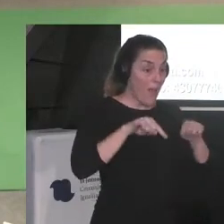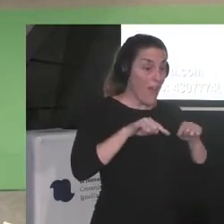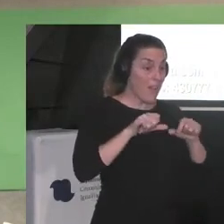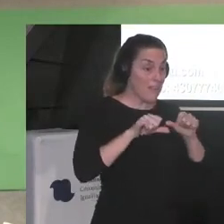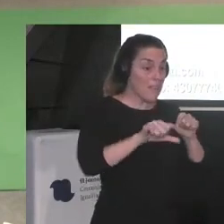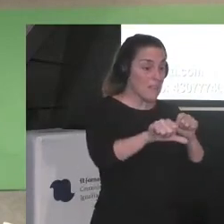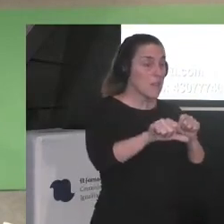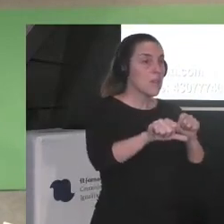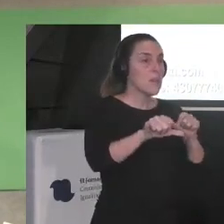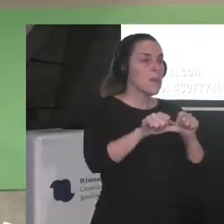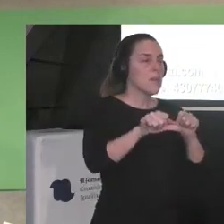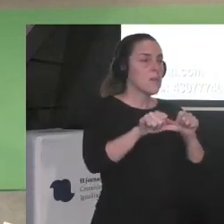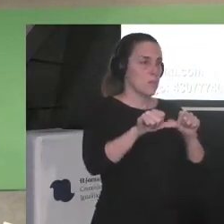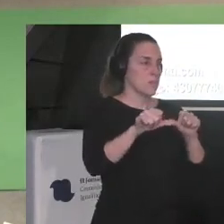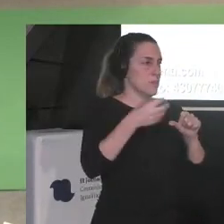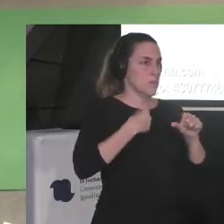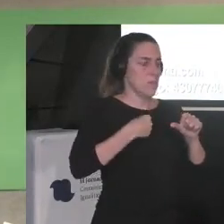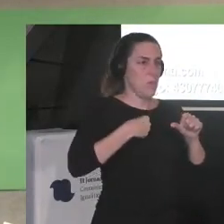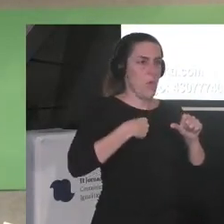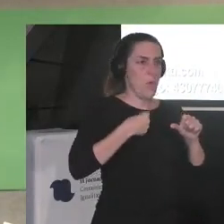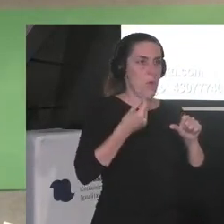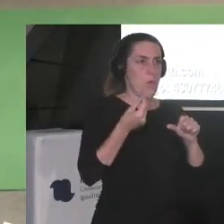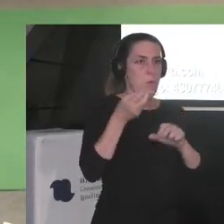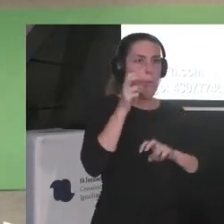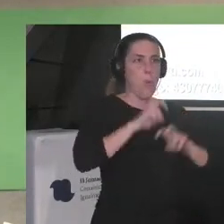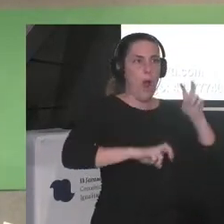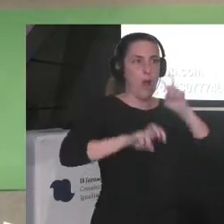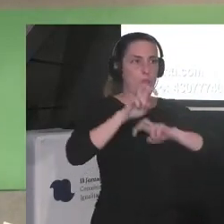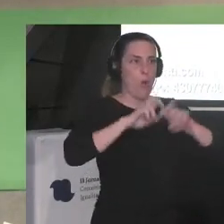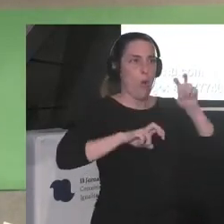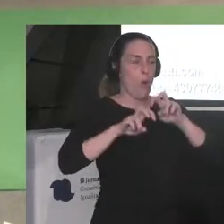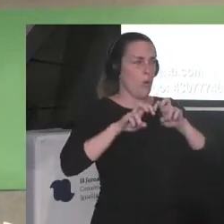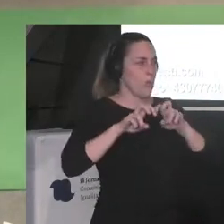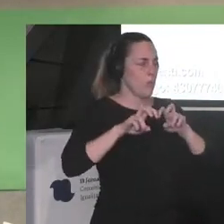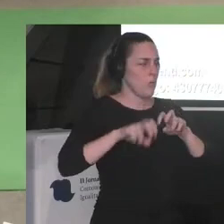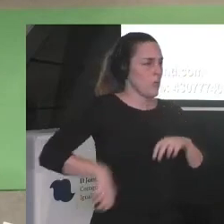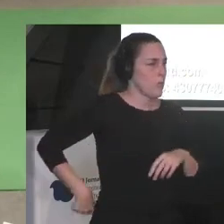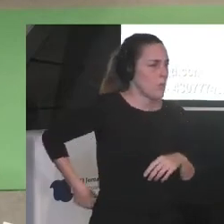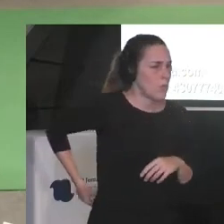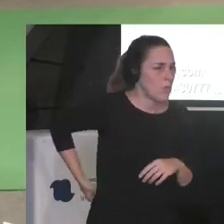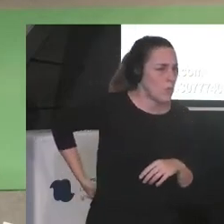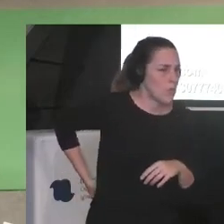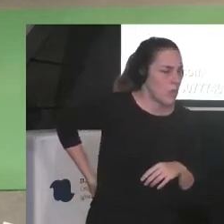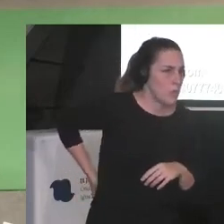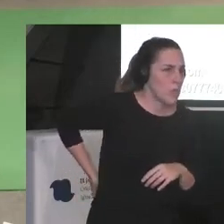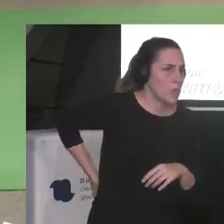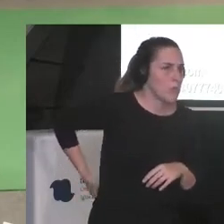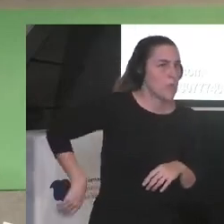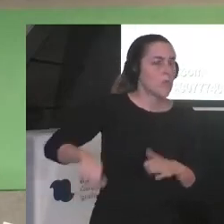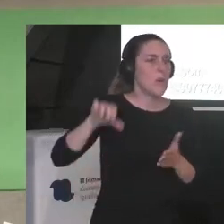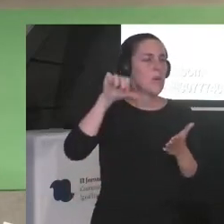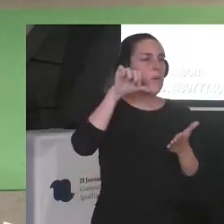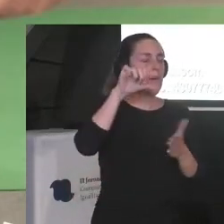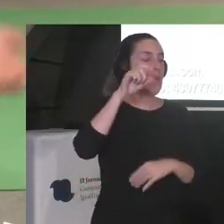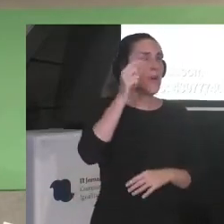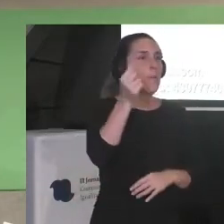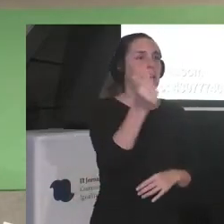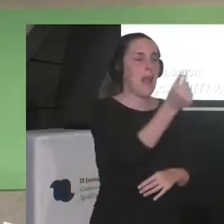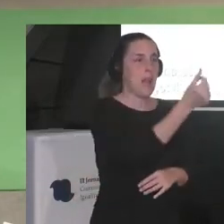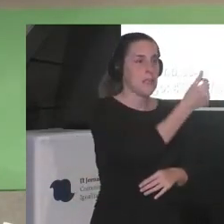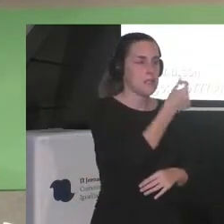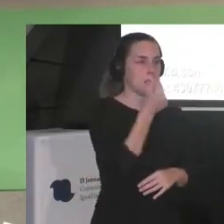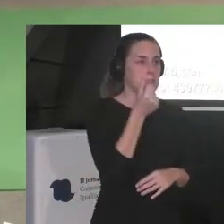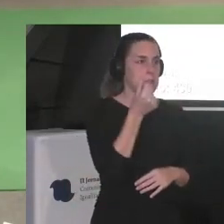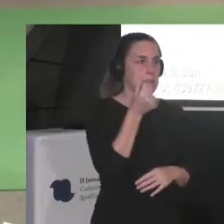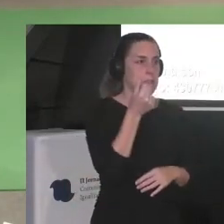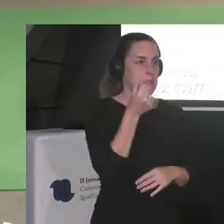buscando evidentemente pues capitales ¿no? un rico como buscándose el diario o el público